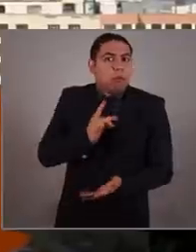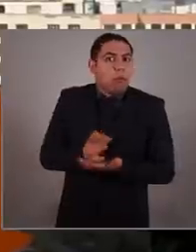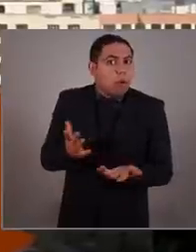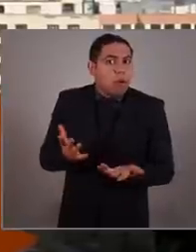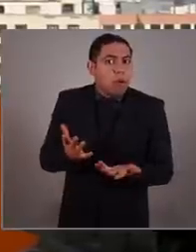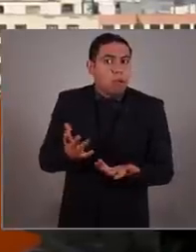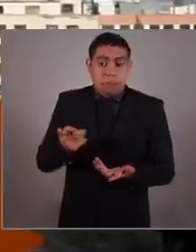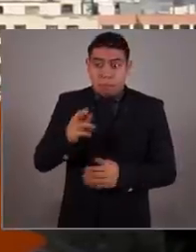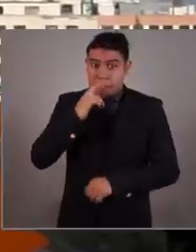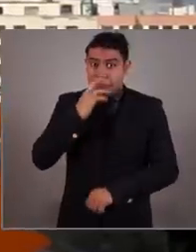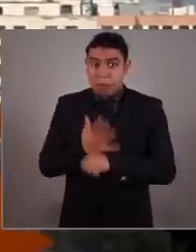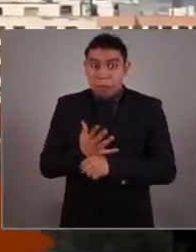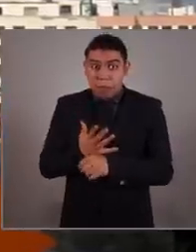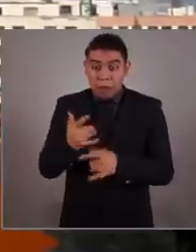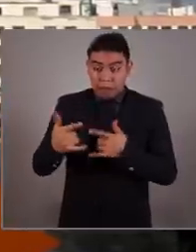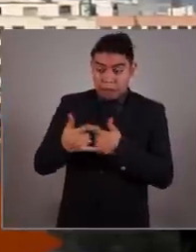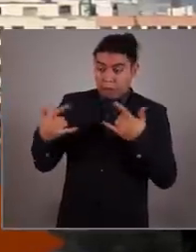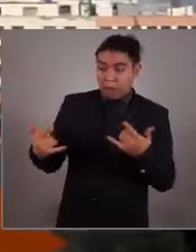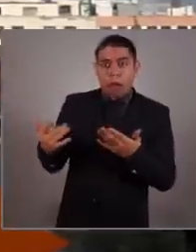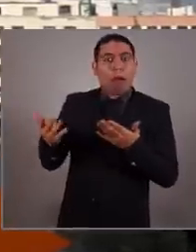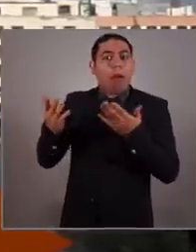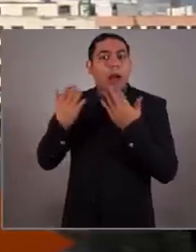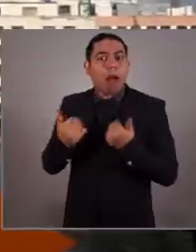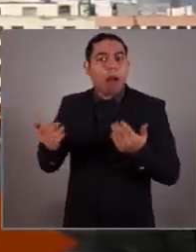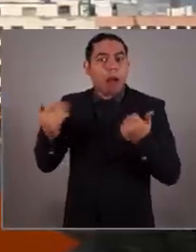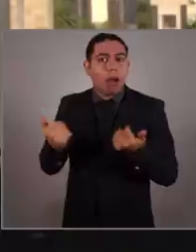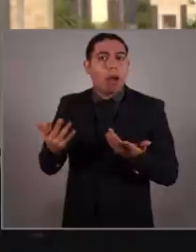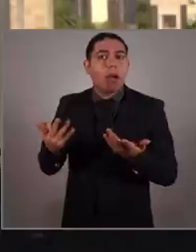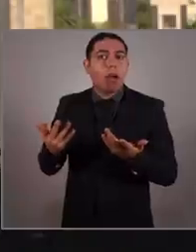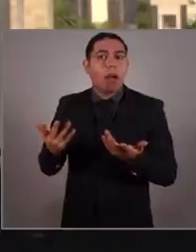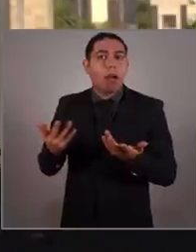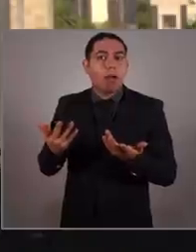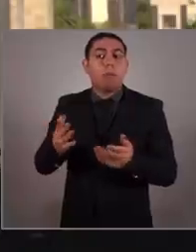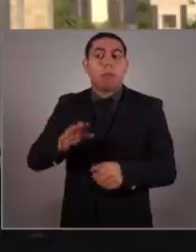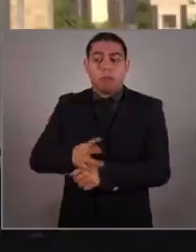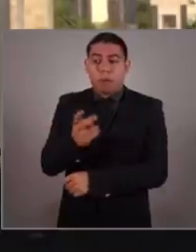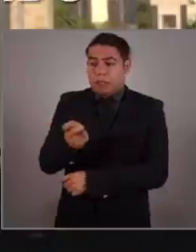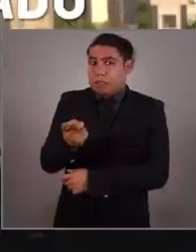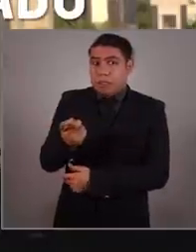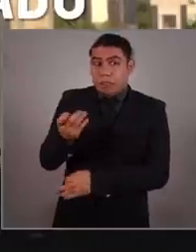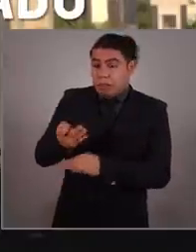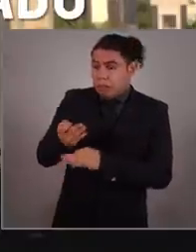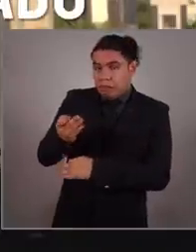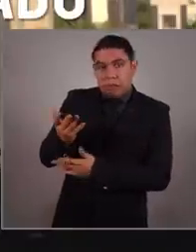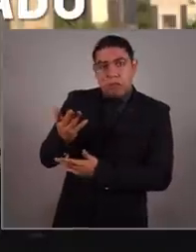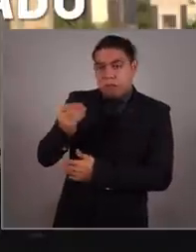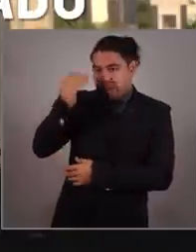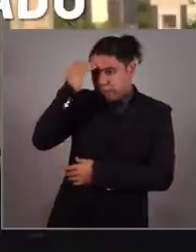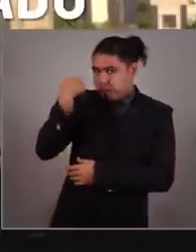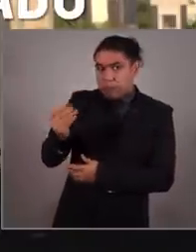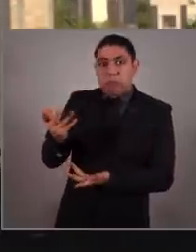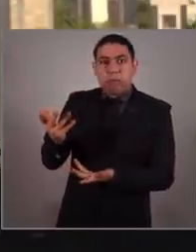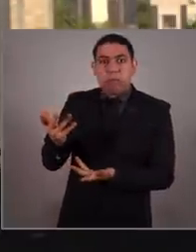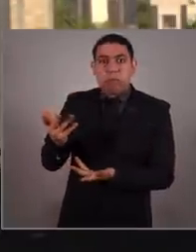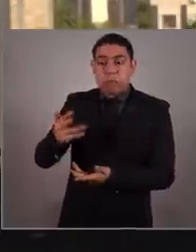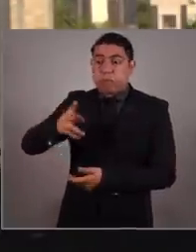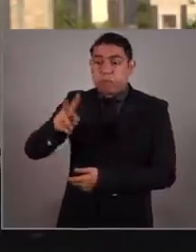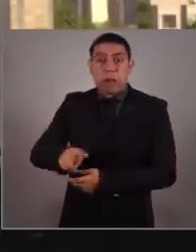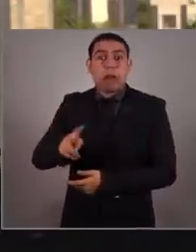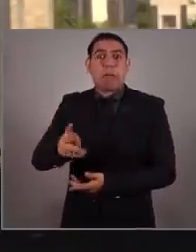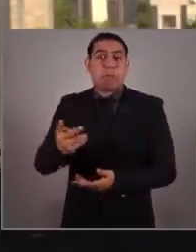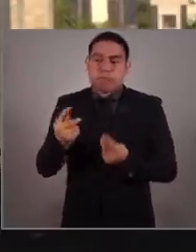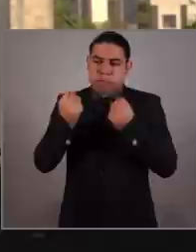sin el mínimo sentido de responsabilidad histórica. Resulta deshonrosamente cierto